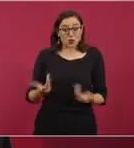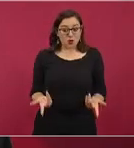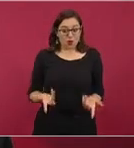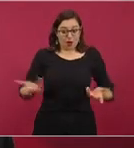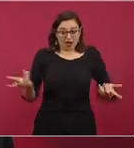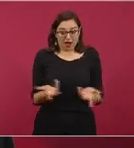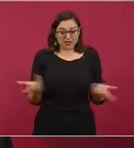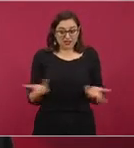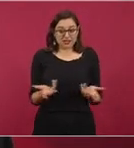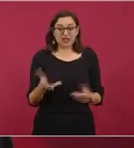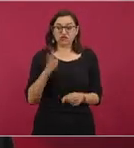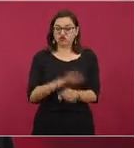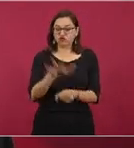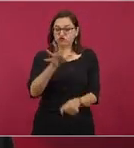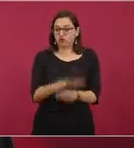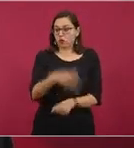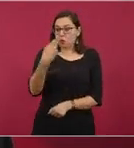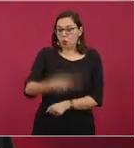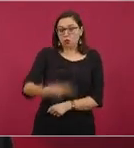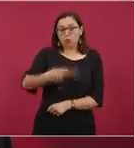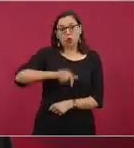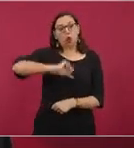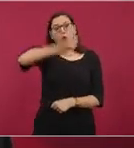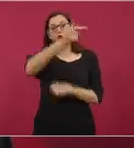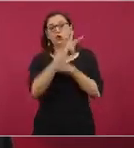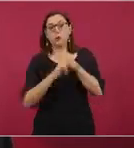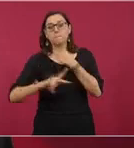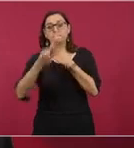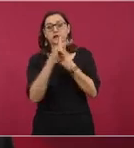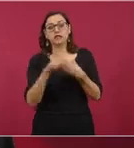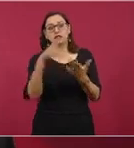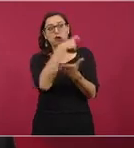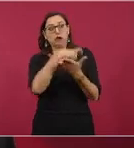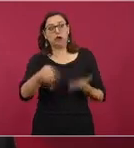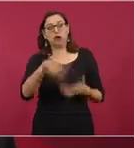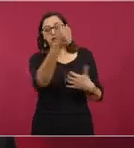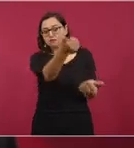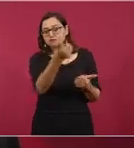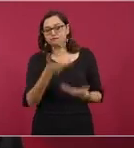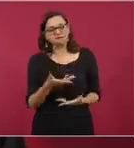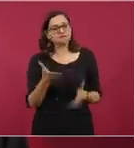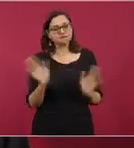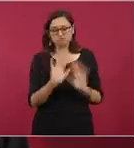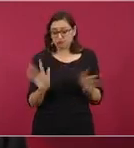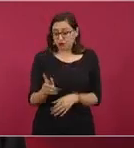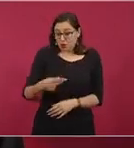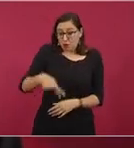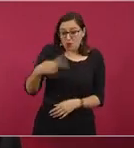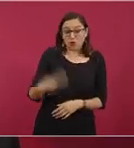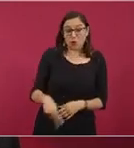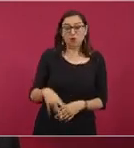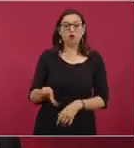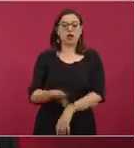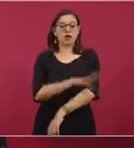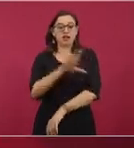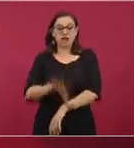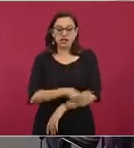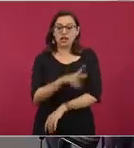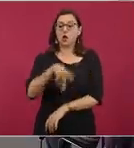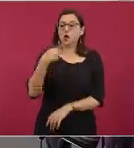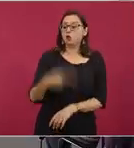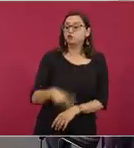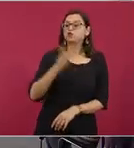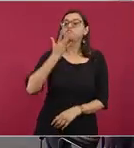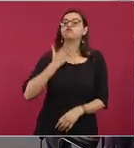ser autosuficientes en energéticos y ser autosuficientes en alimentos ¿dónde es que